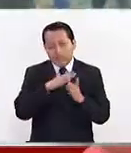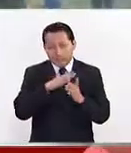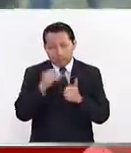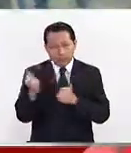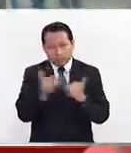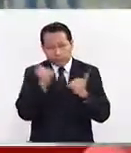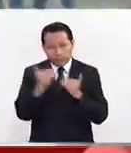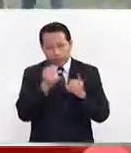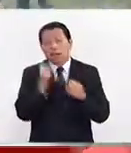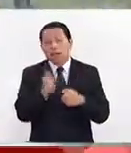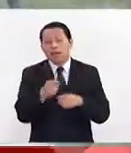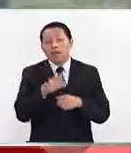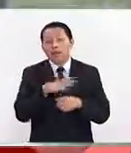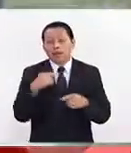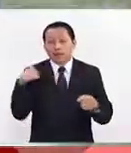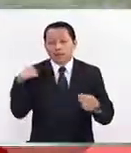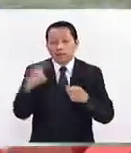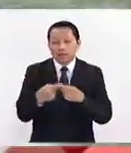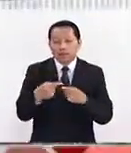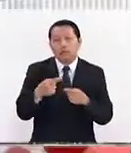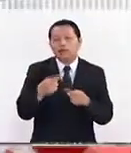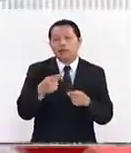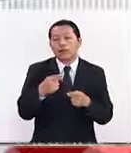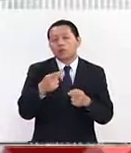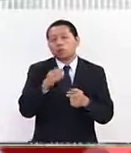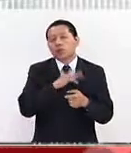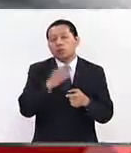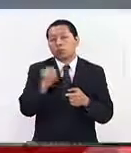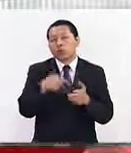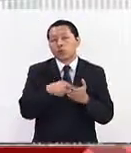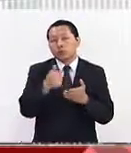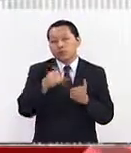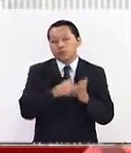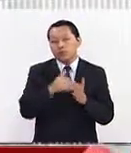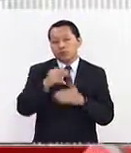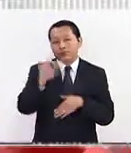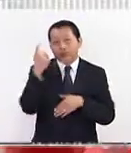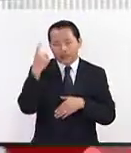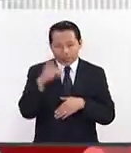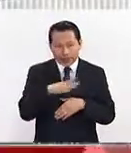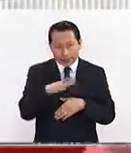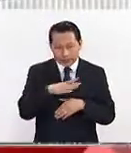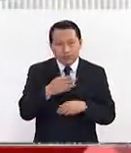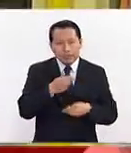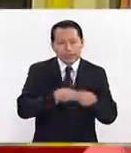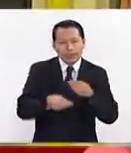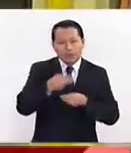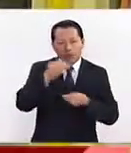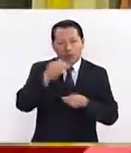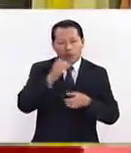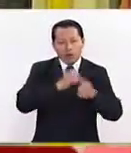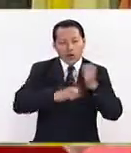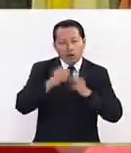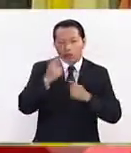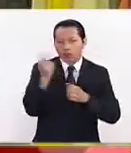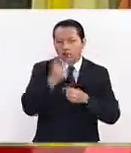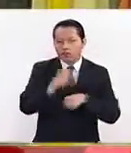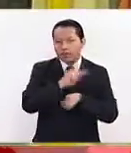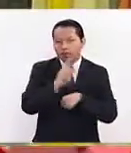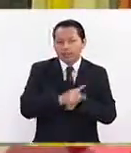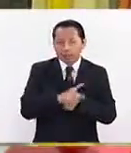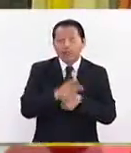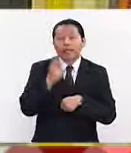la cifra, 23 años después, es de 9.6 billones de dólares del intercambio comercial entre ambos países.